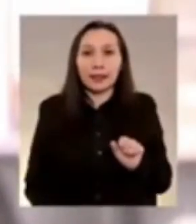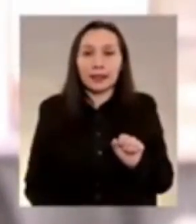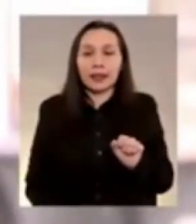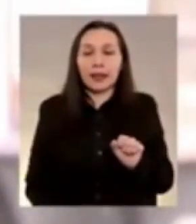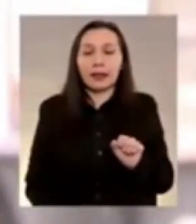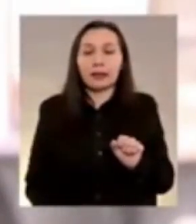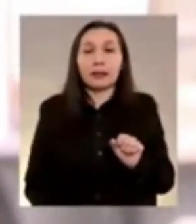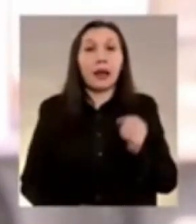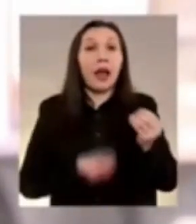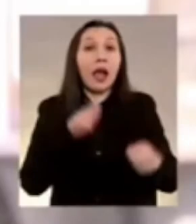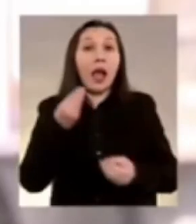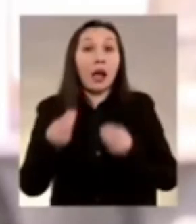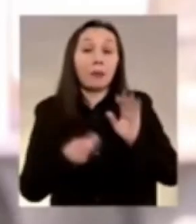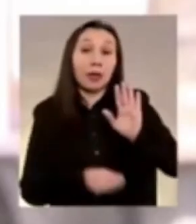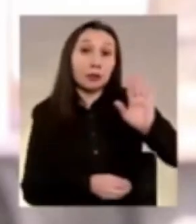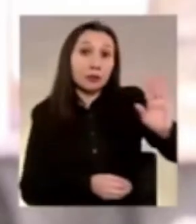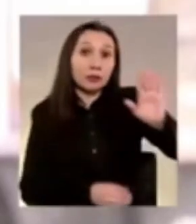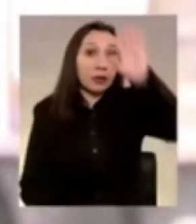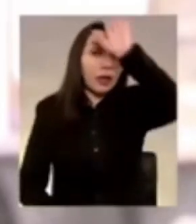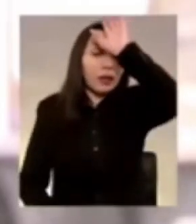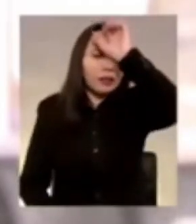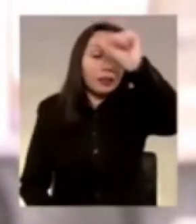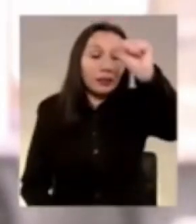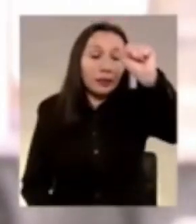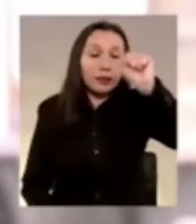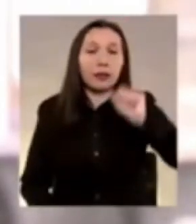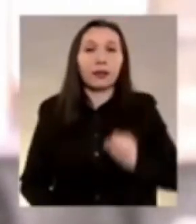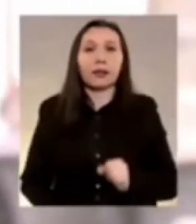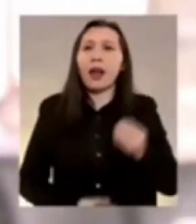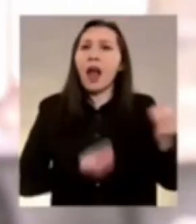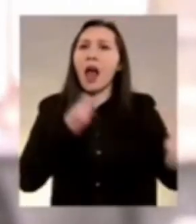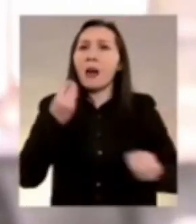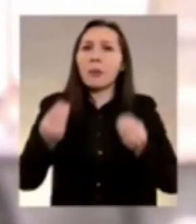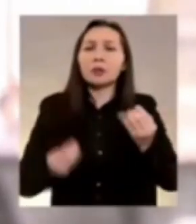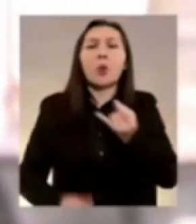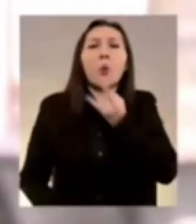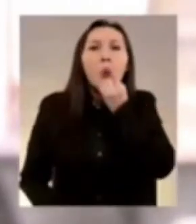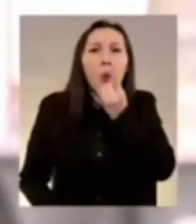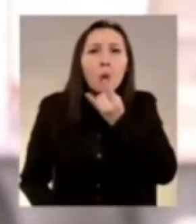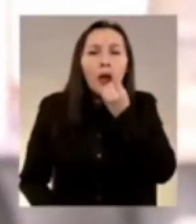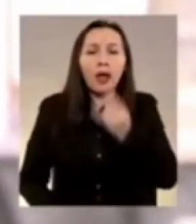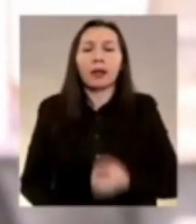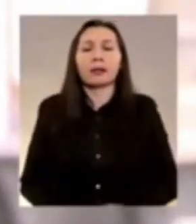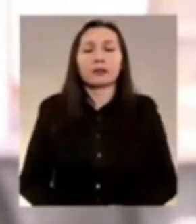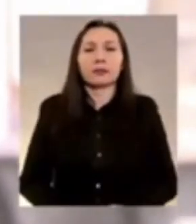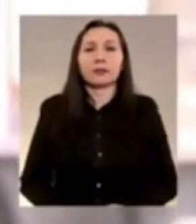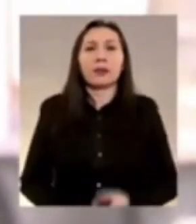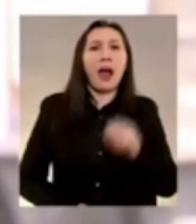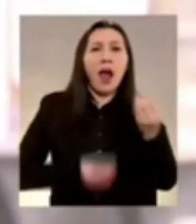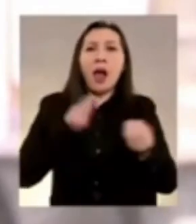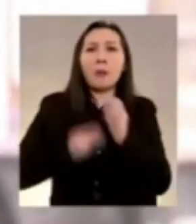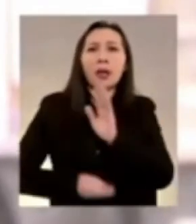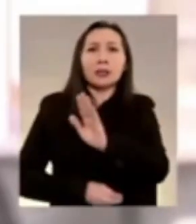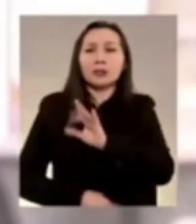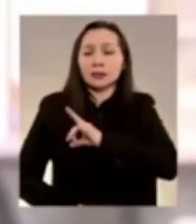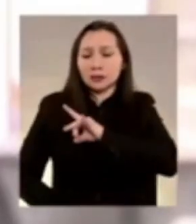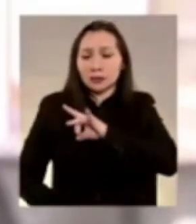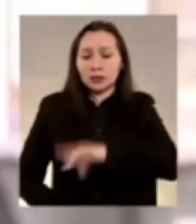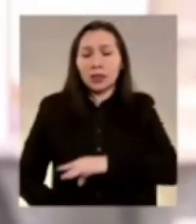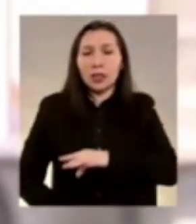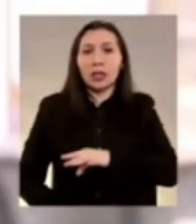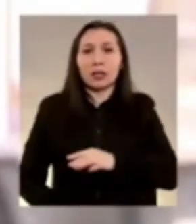lo que pasó en Argentina lo que pasó en Uruguay lo que pasó en Chile